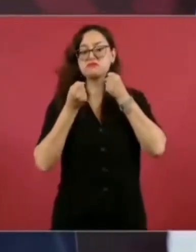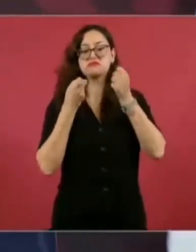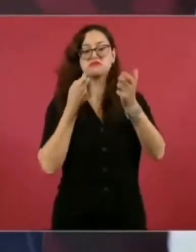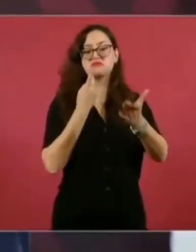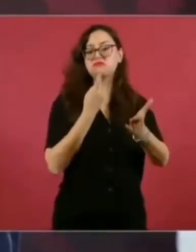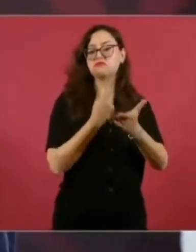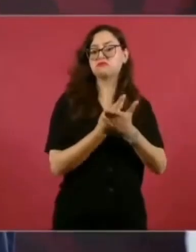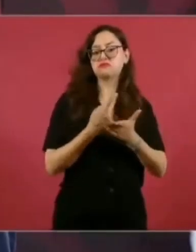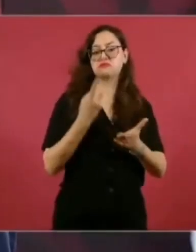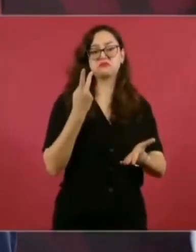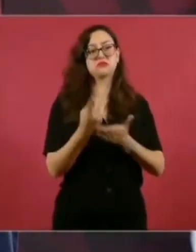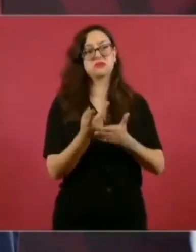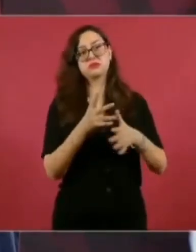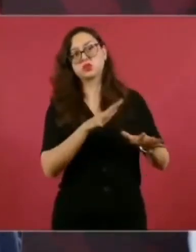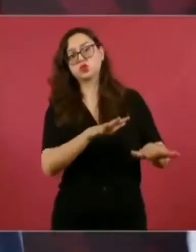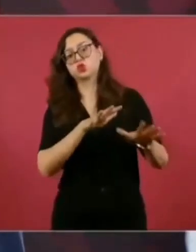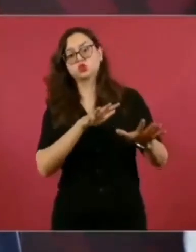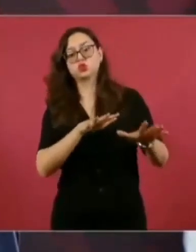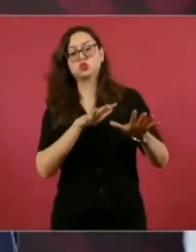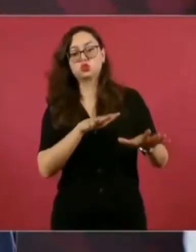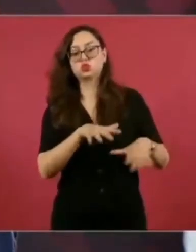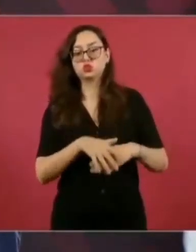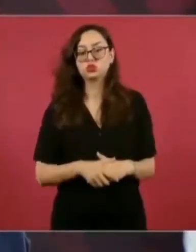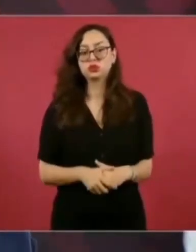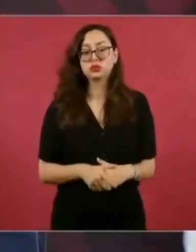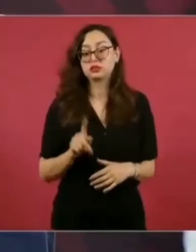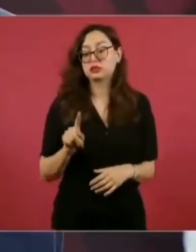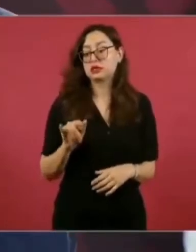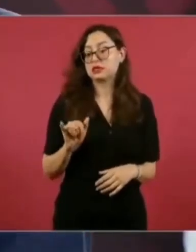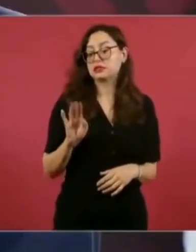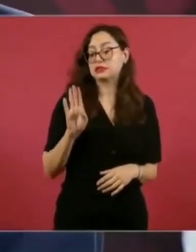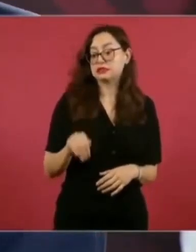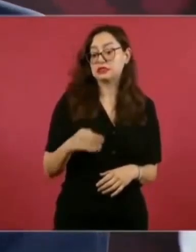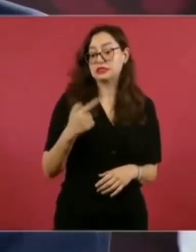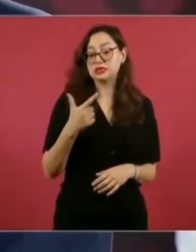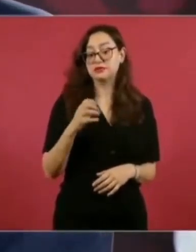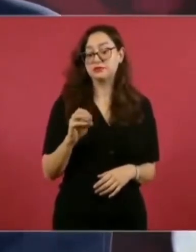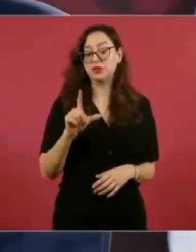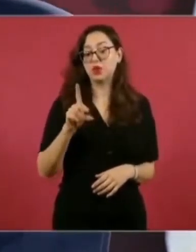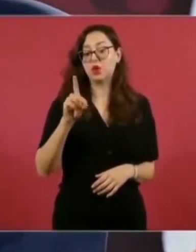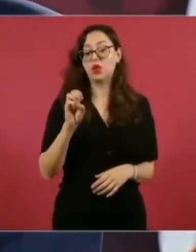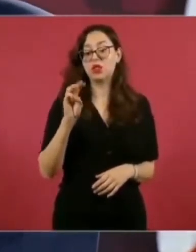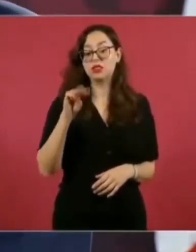Tim Golden, ya me lo aprendí,